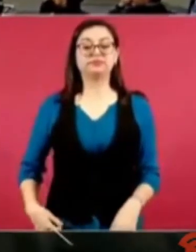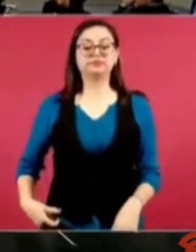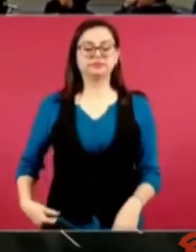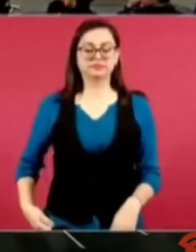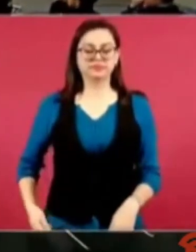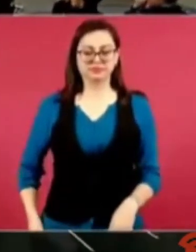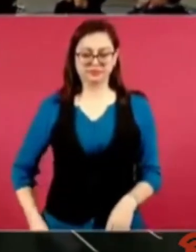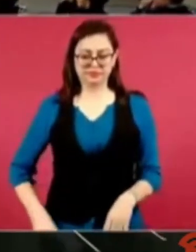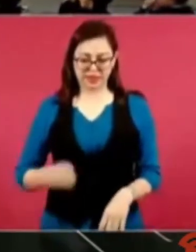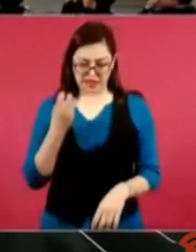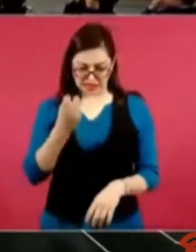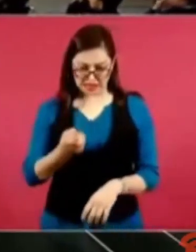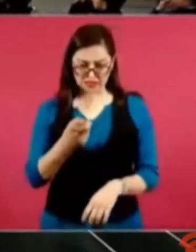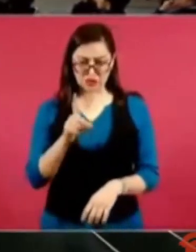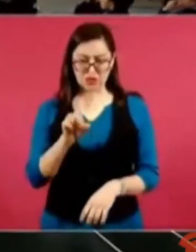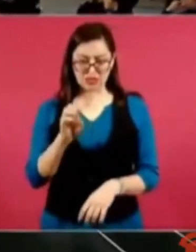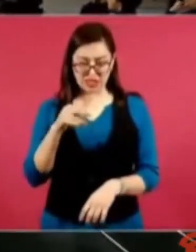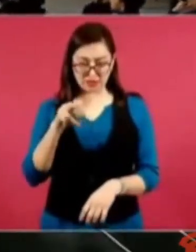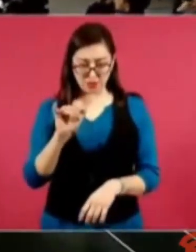democracia?